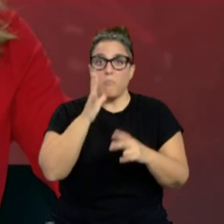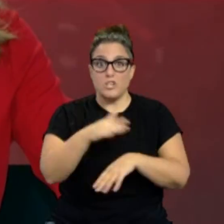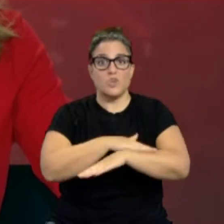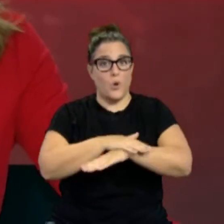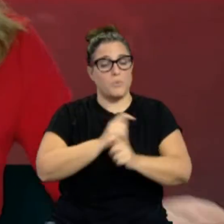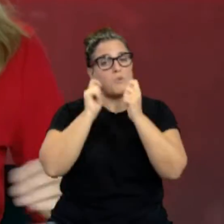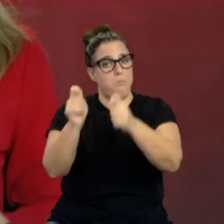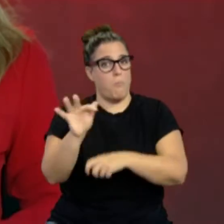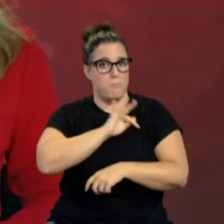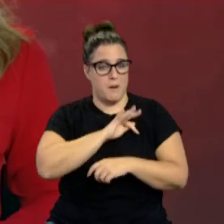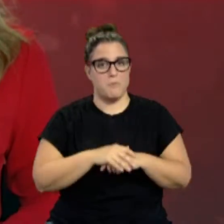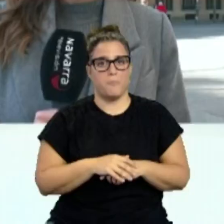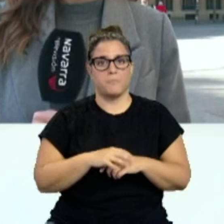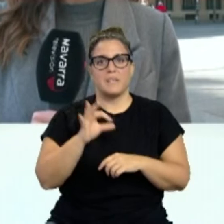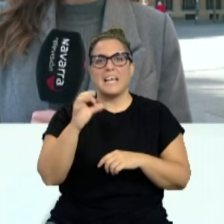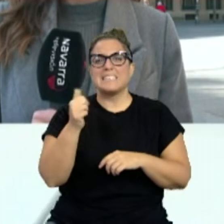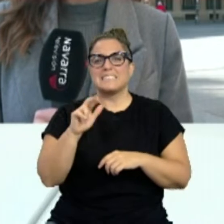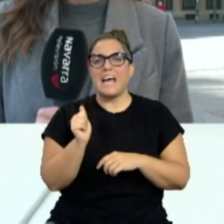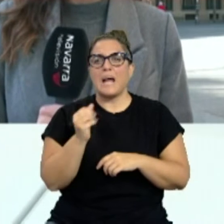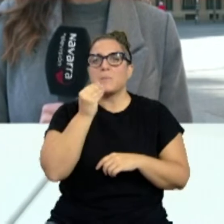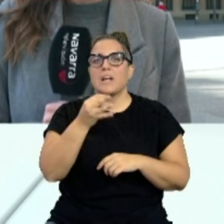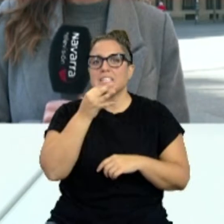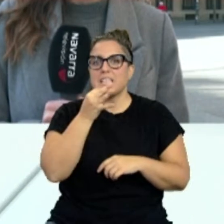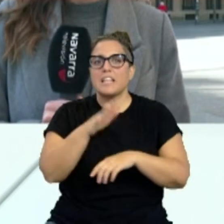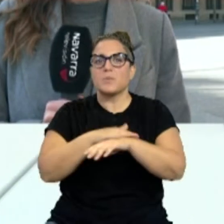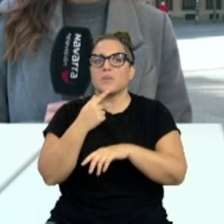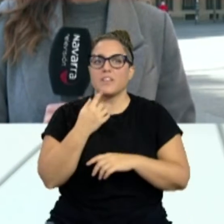medalla de oro. Sara Rodríguez Aliaga, buenas tardes gobierno.